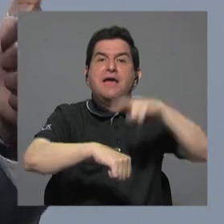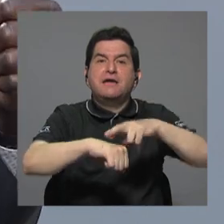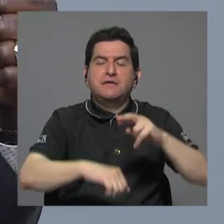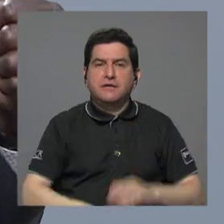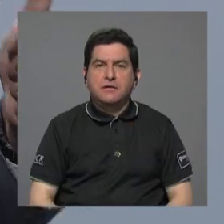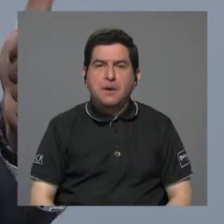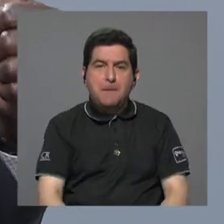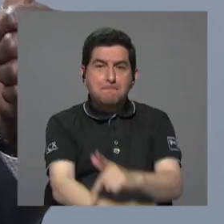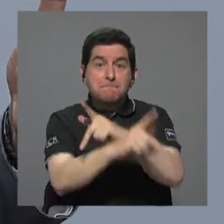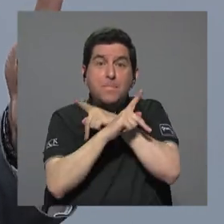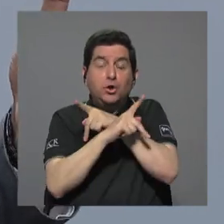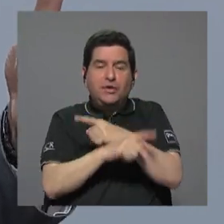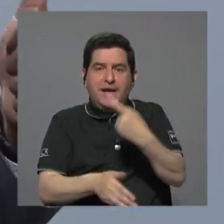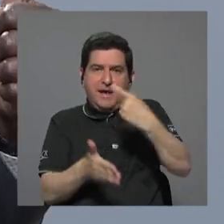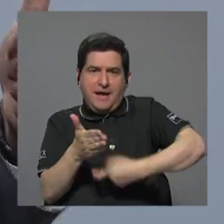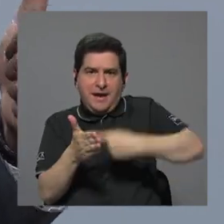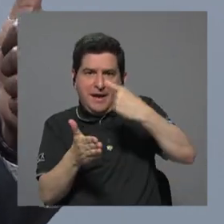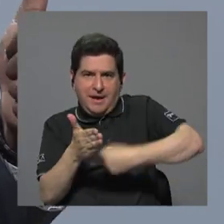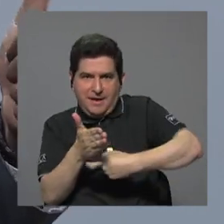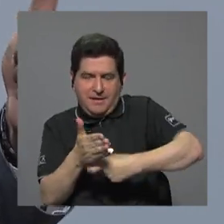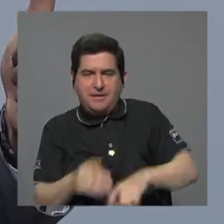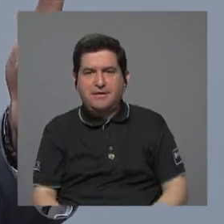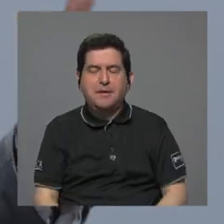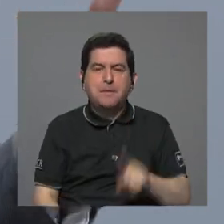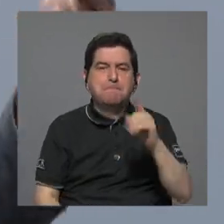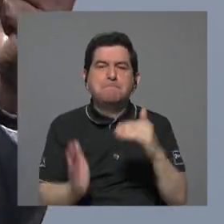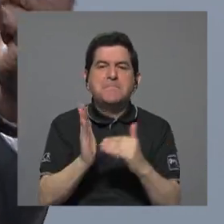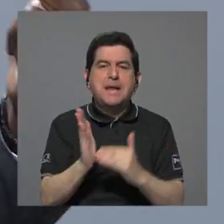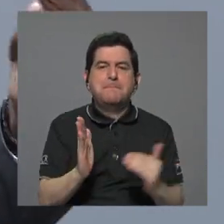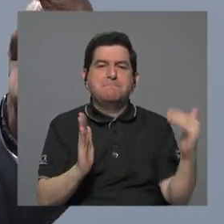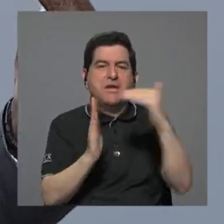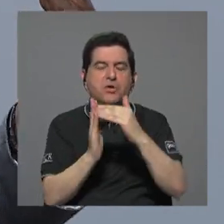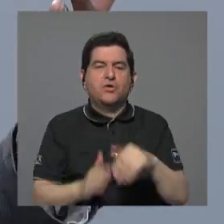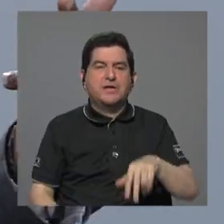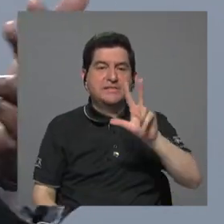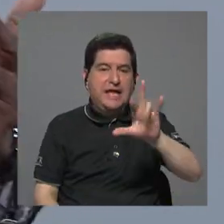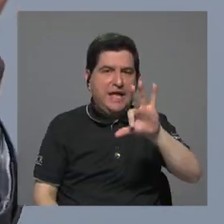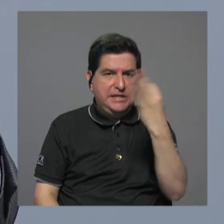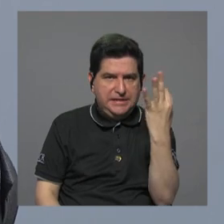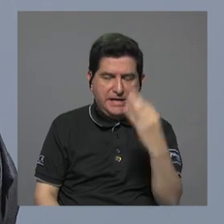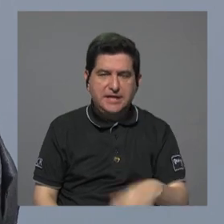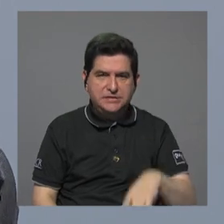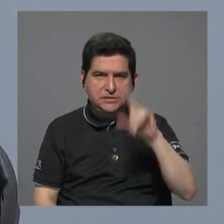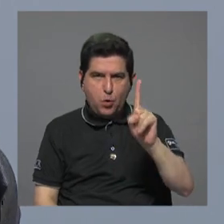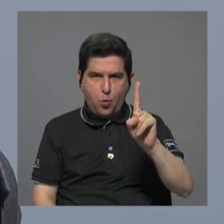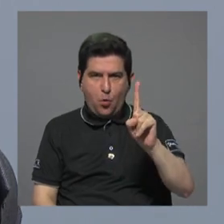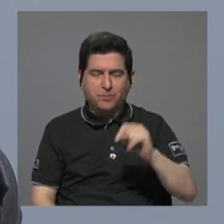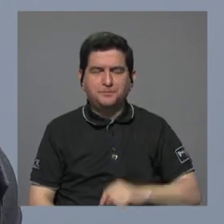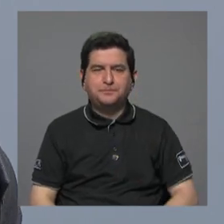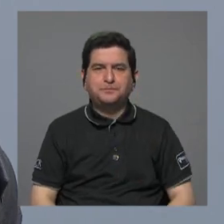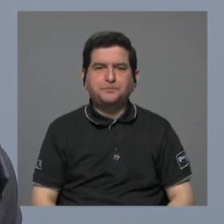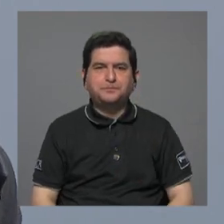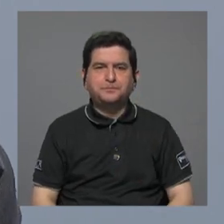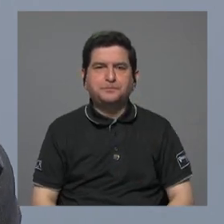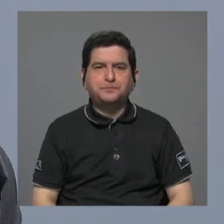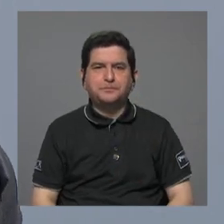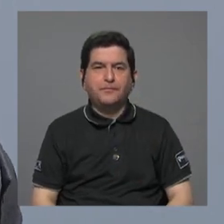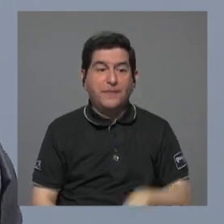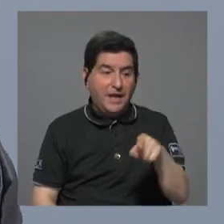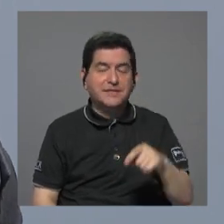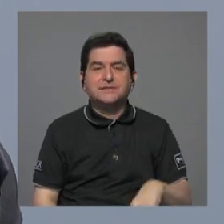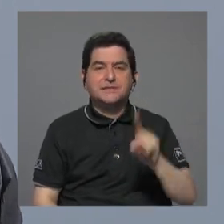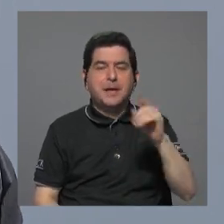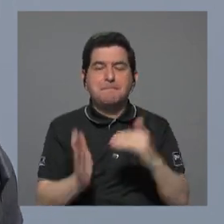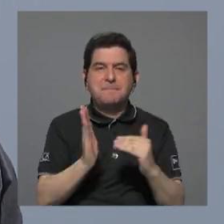blindar el canon blindar los mil millones en tres sentidos número uno que esos mil